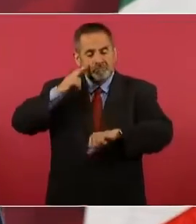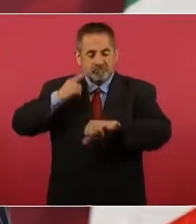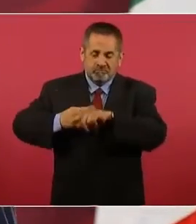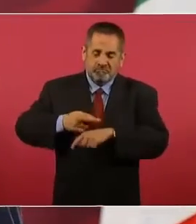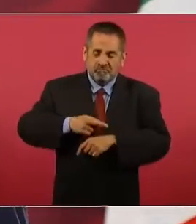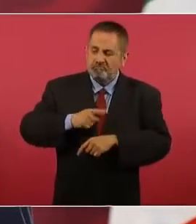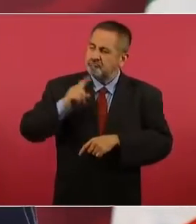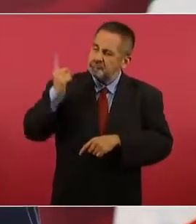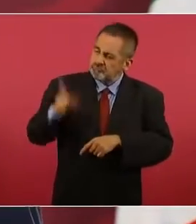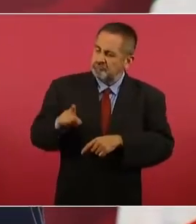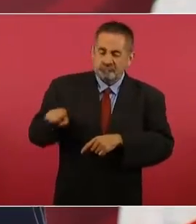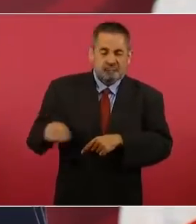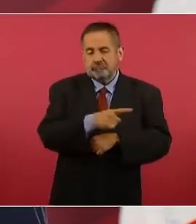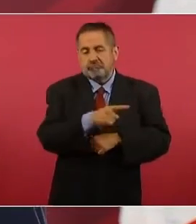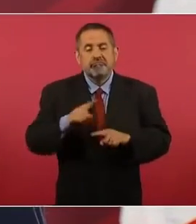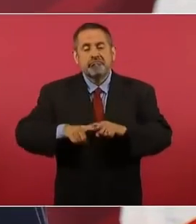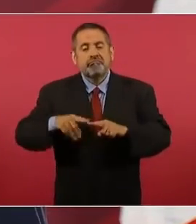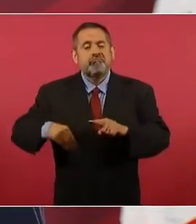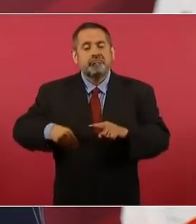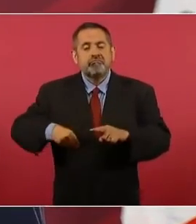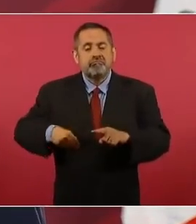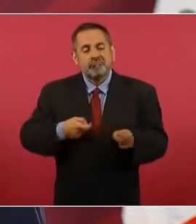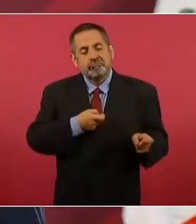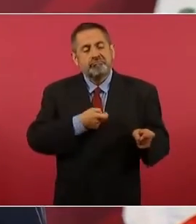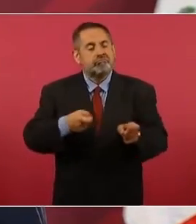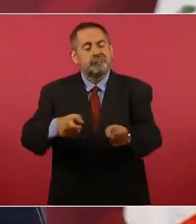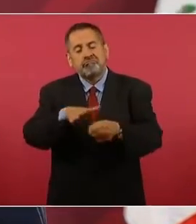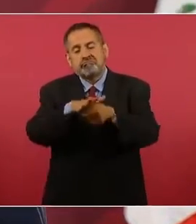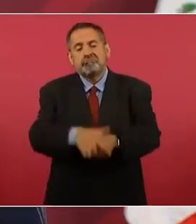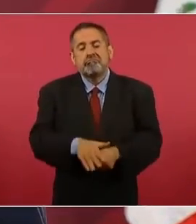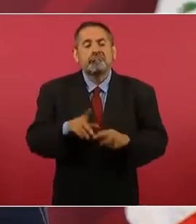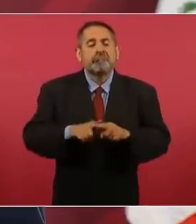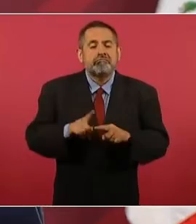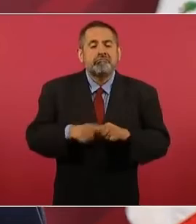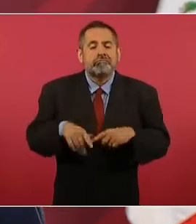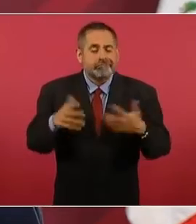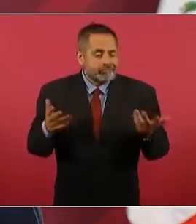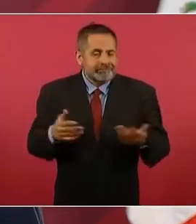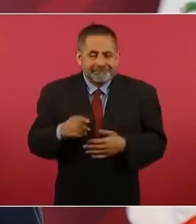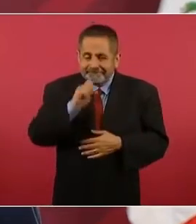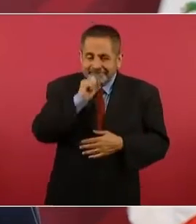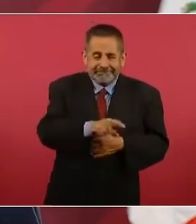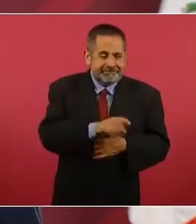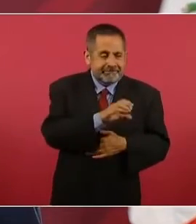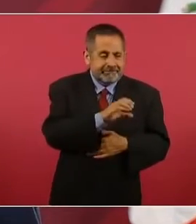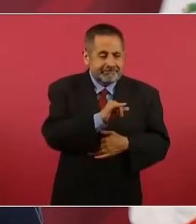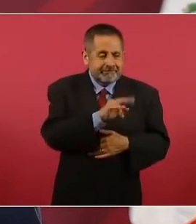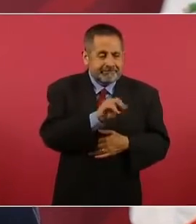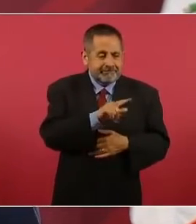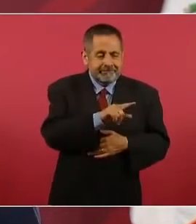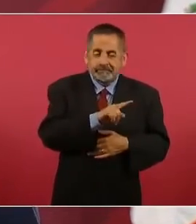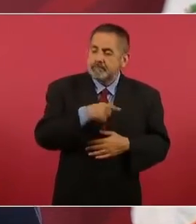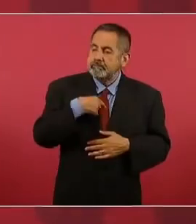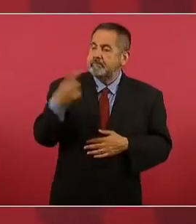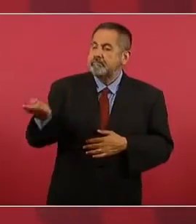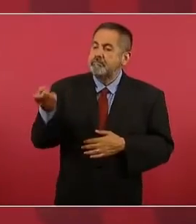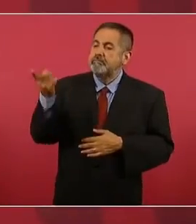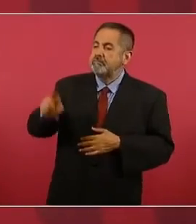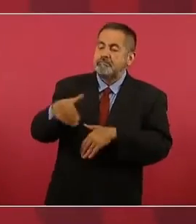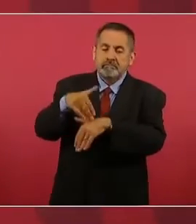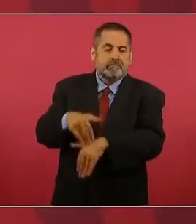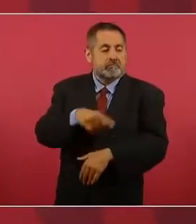la acción represiva fueron los miembros del Estado Mayor Presidencial,